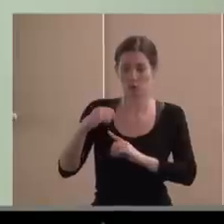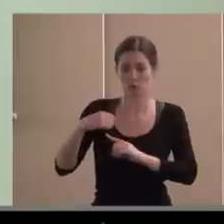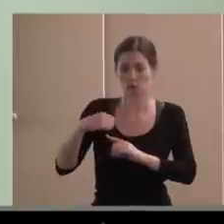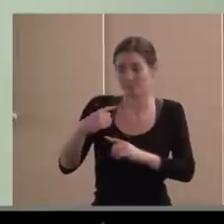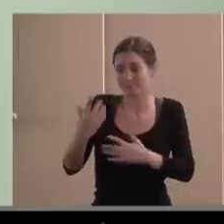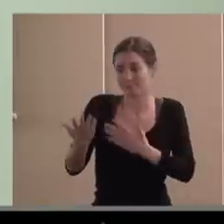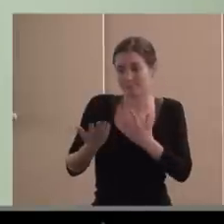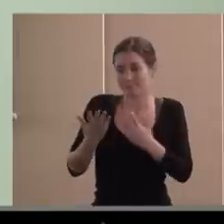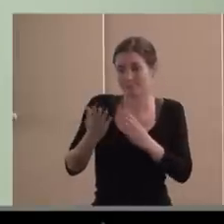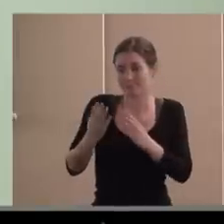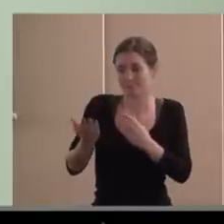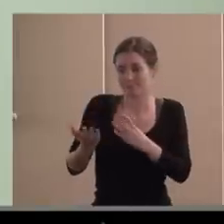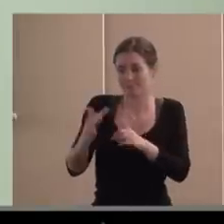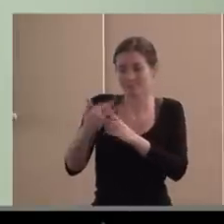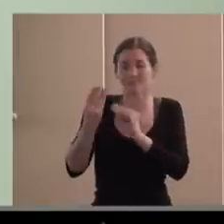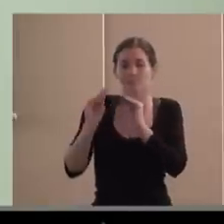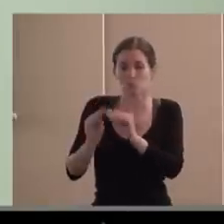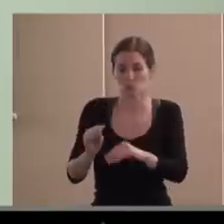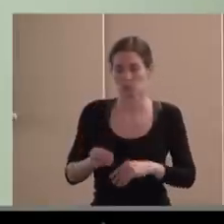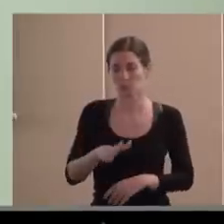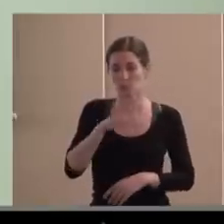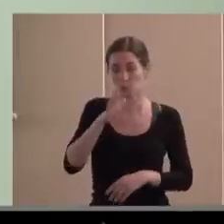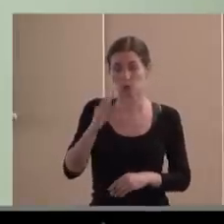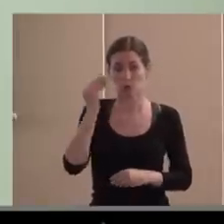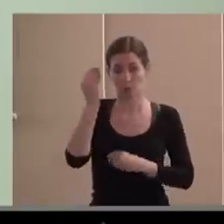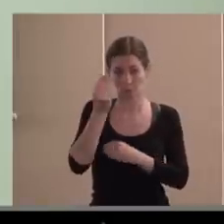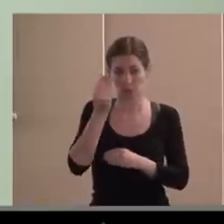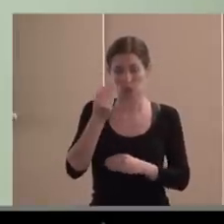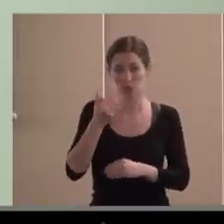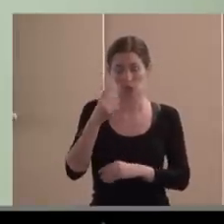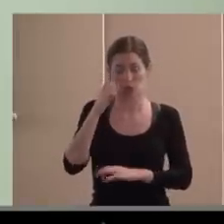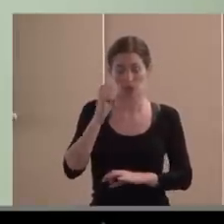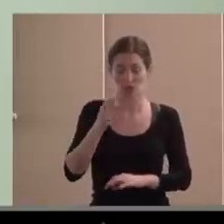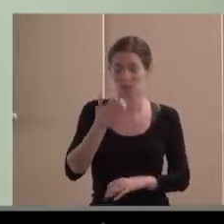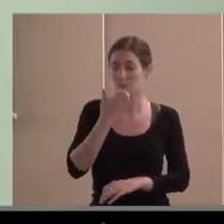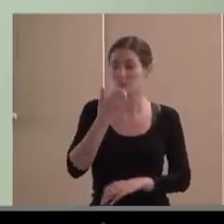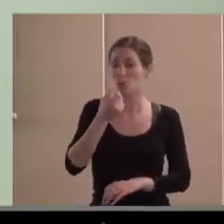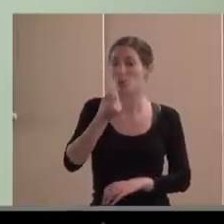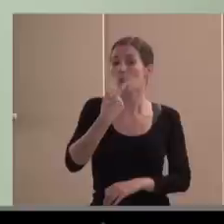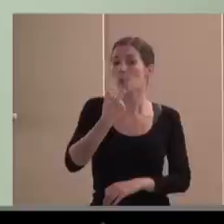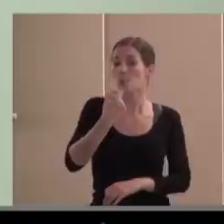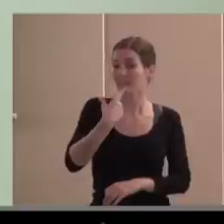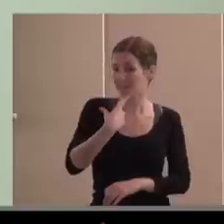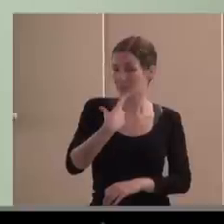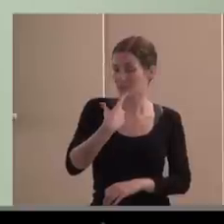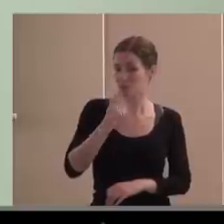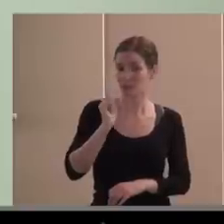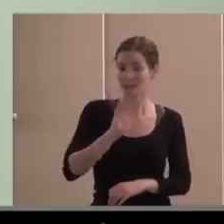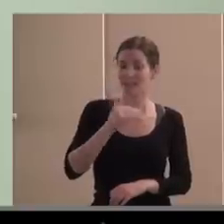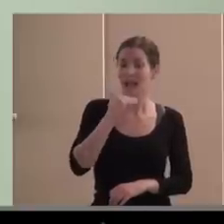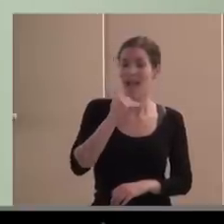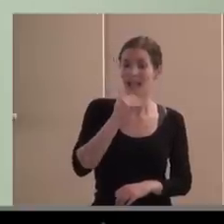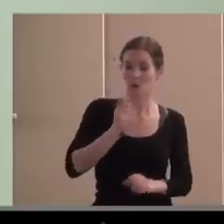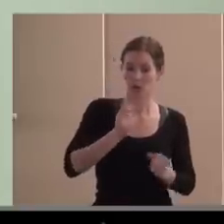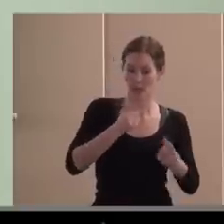ser, me parece que en los medicamentos hay un principio activo y un excipiente, pues el excipiente donde el principio